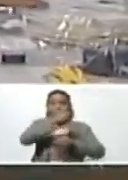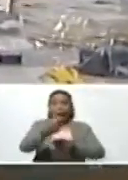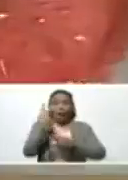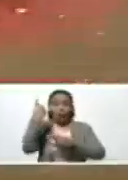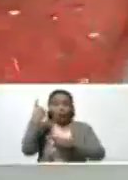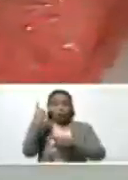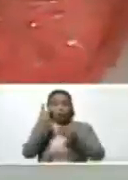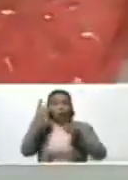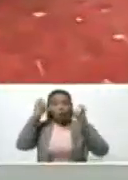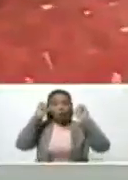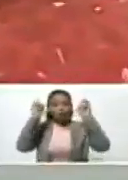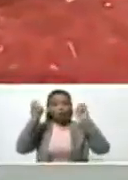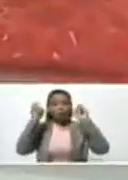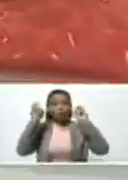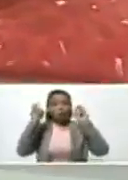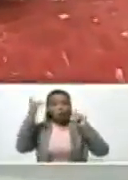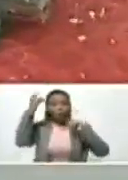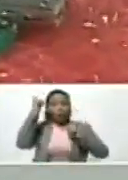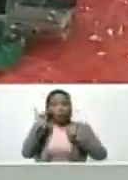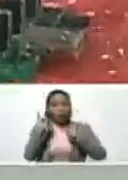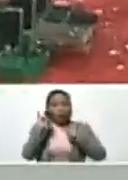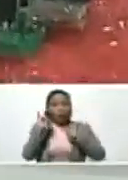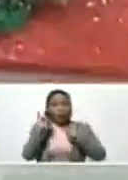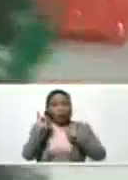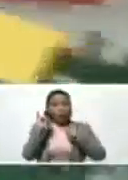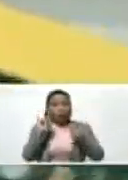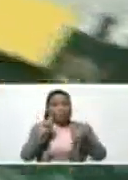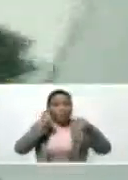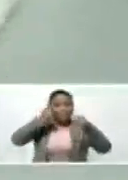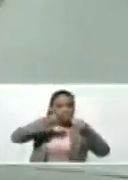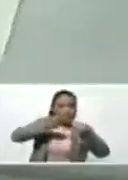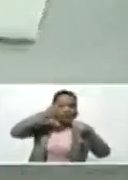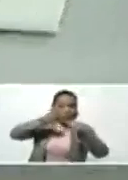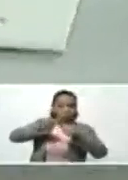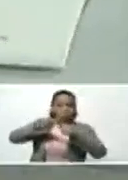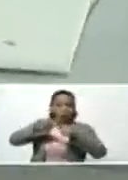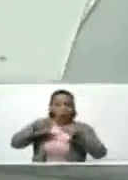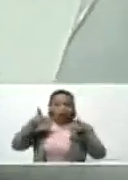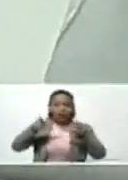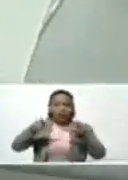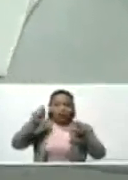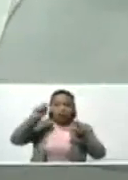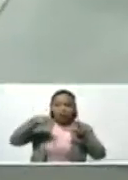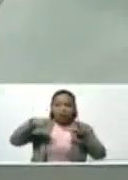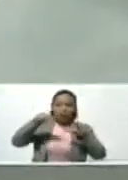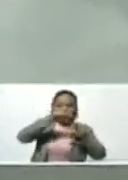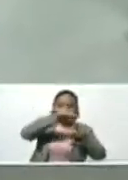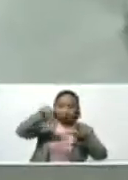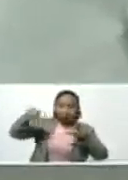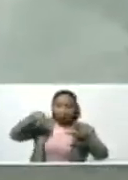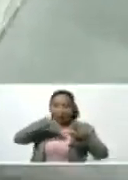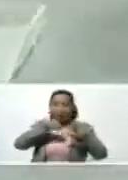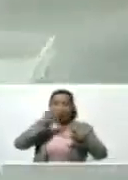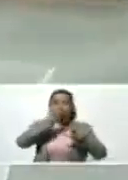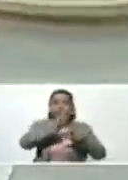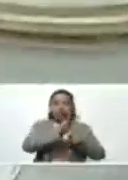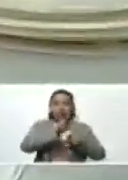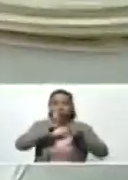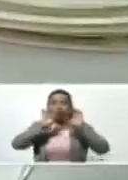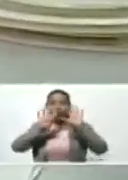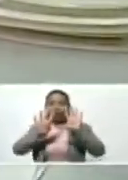de los componentes que va soldado en esta tarjeta. Esta tarjeta está constituida por 296